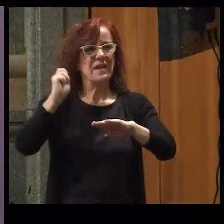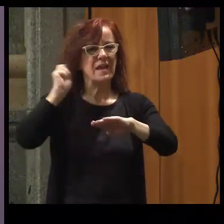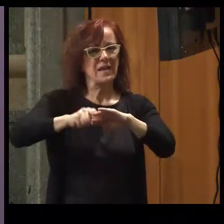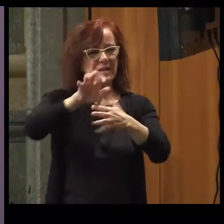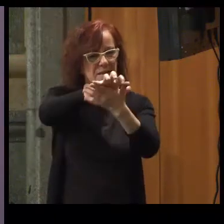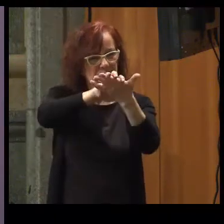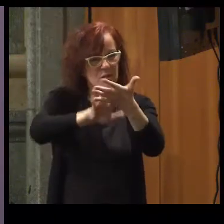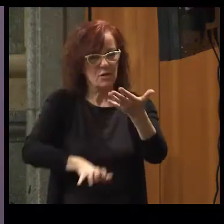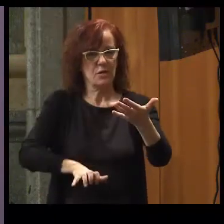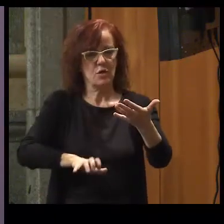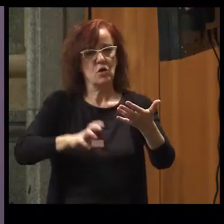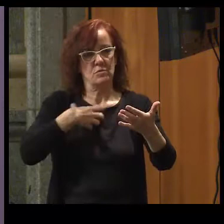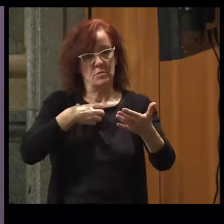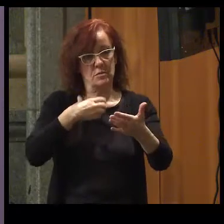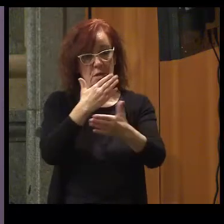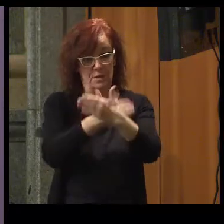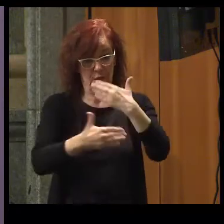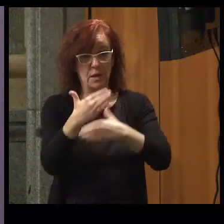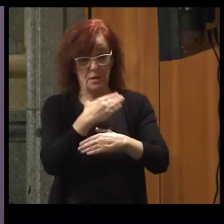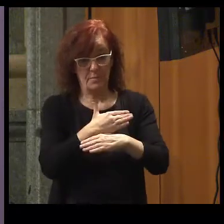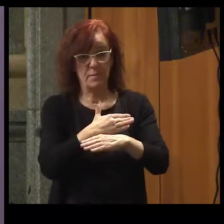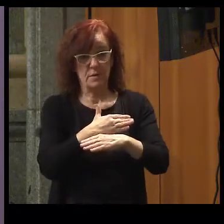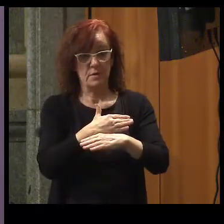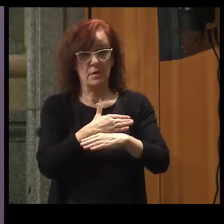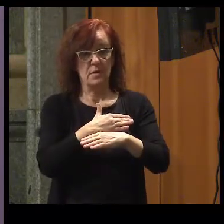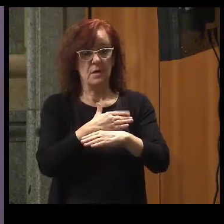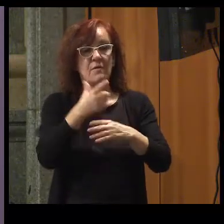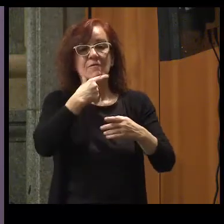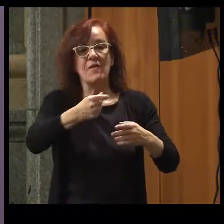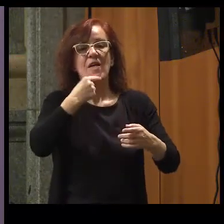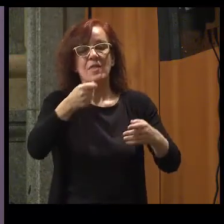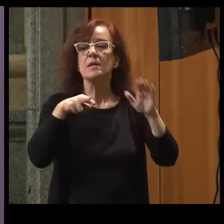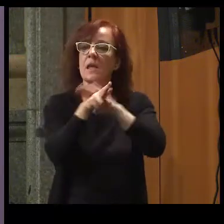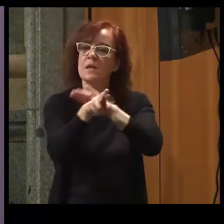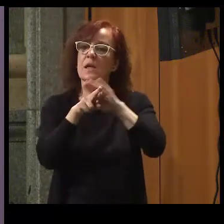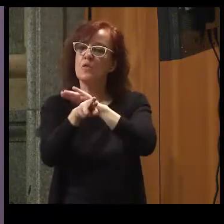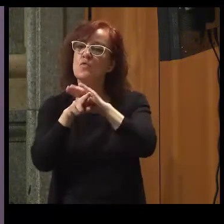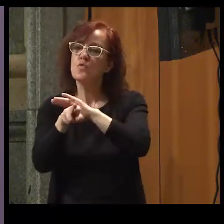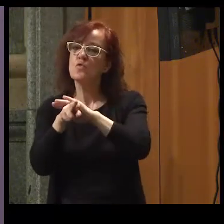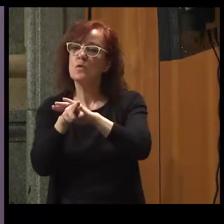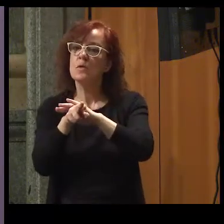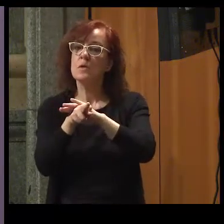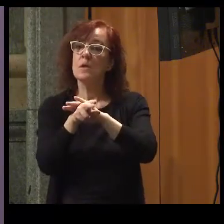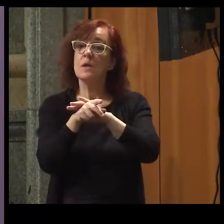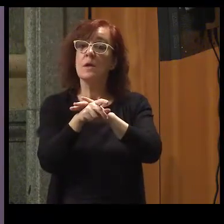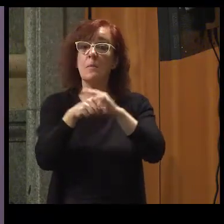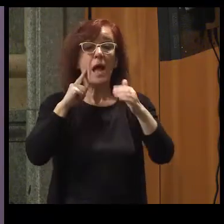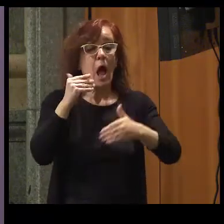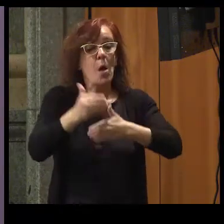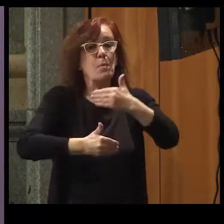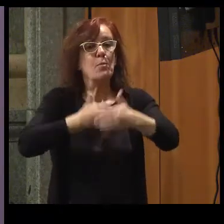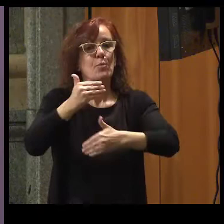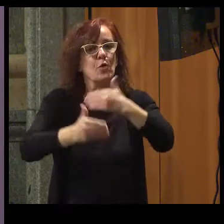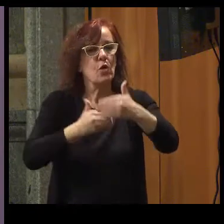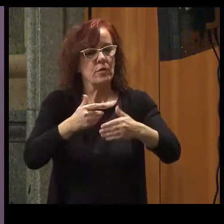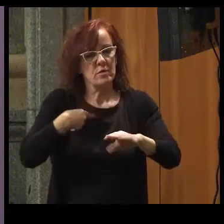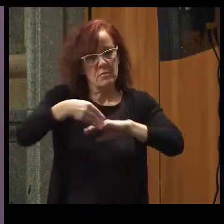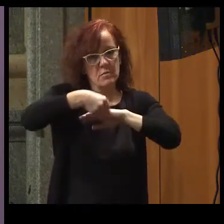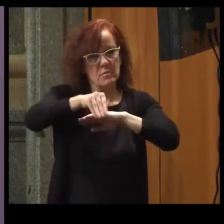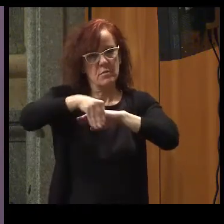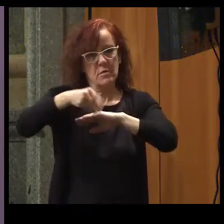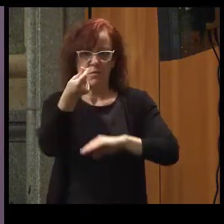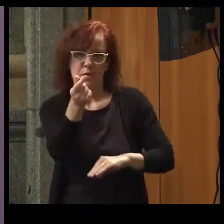e incapacitación, facilitar recursos para que estos procesos no cuesten dinero,